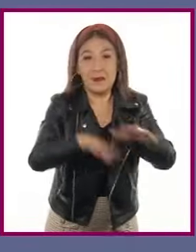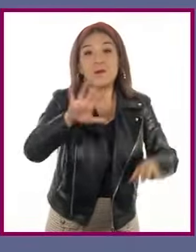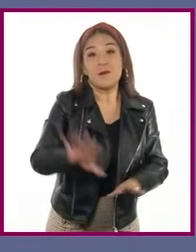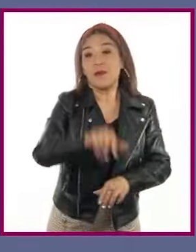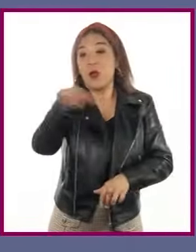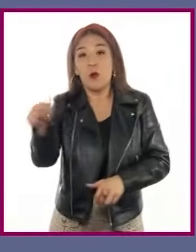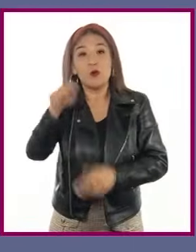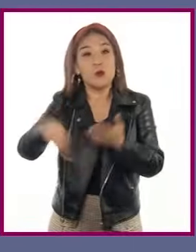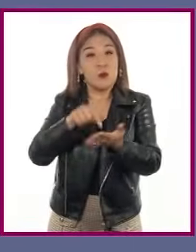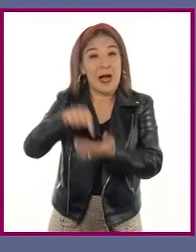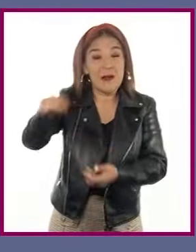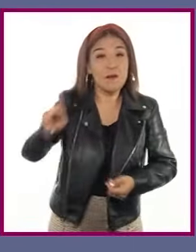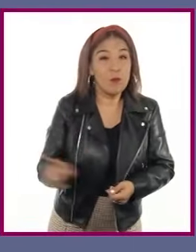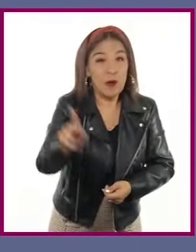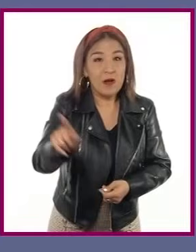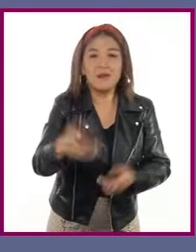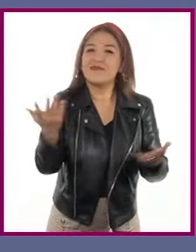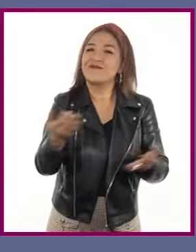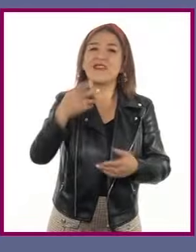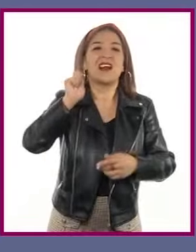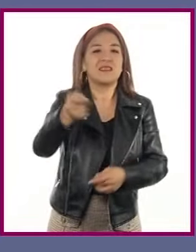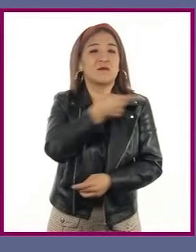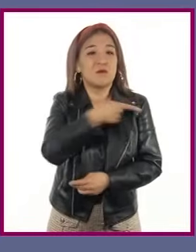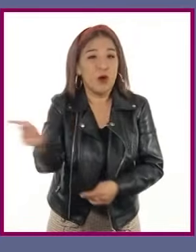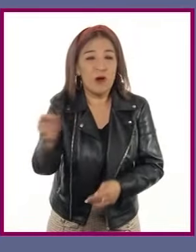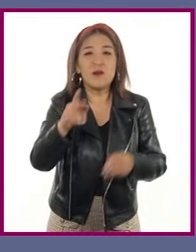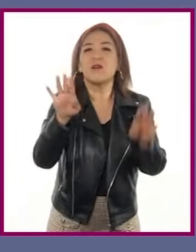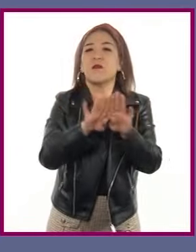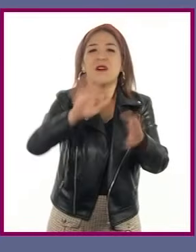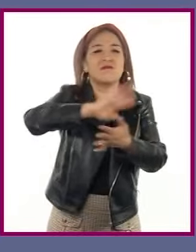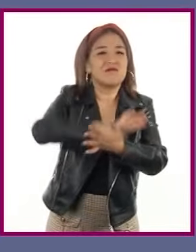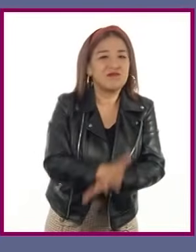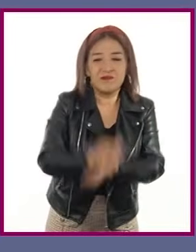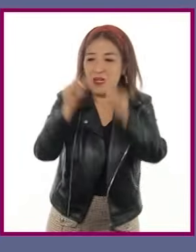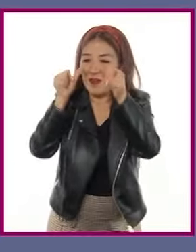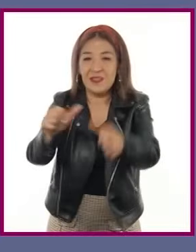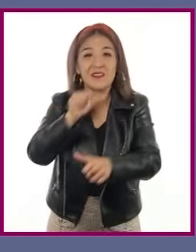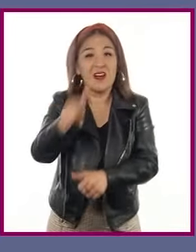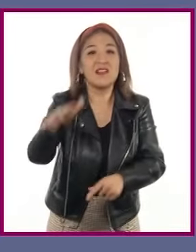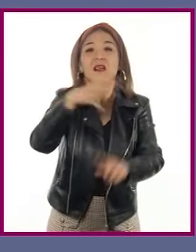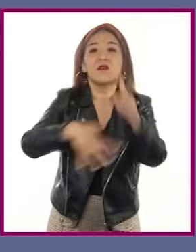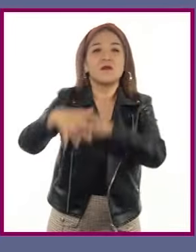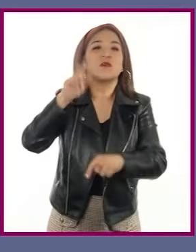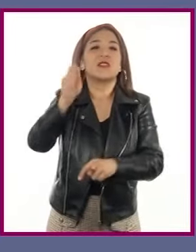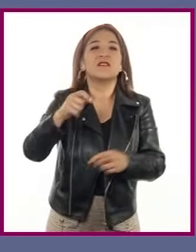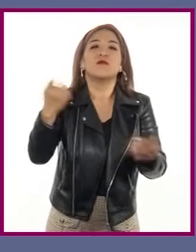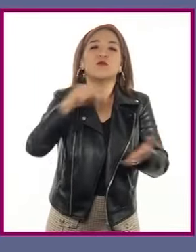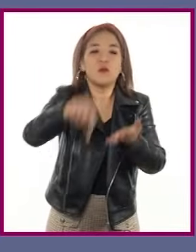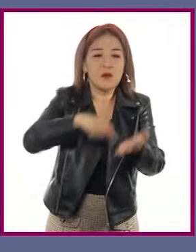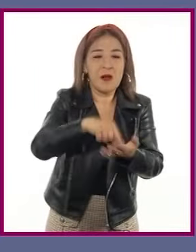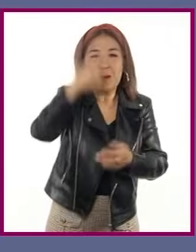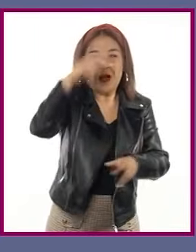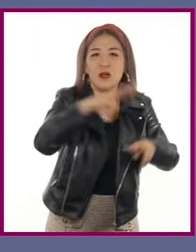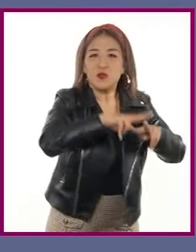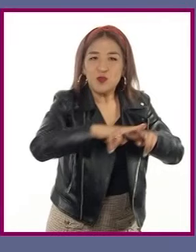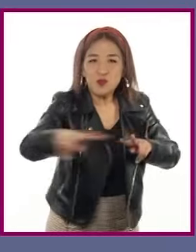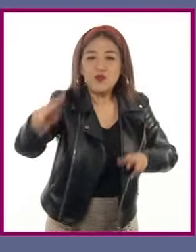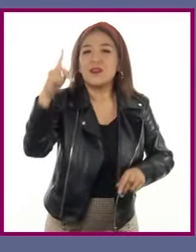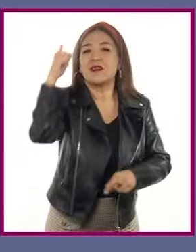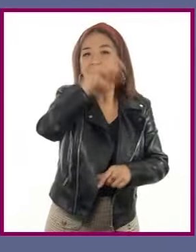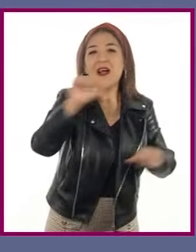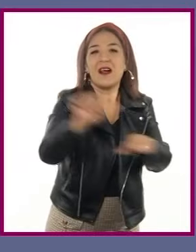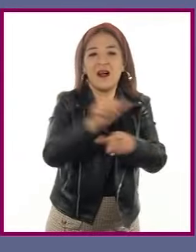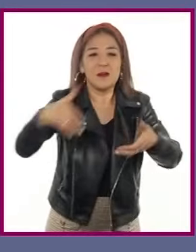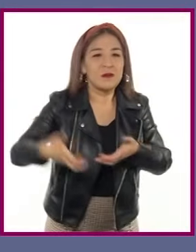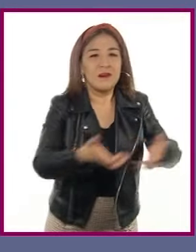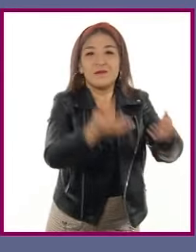problemas de pobreza y marginación. Muchas localidades dispersas presentan deficiencia de carreteras, lo que hace complicado ofrecer